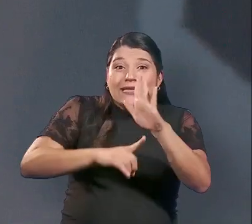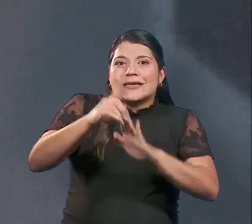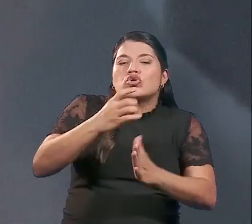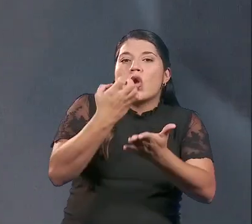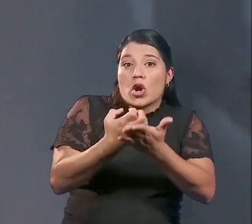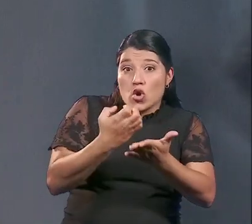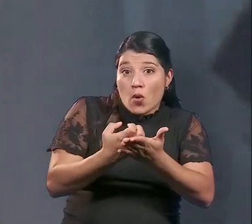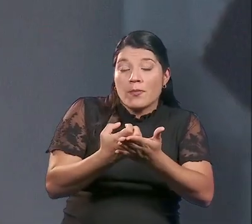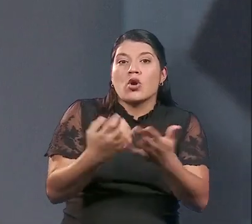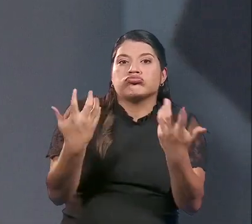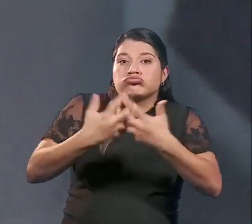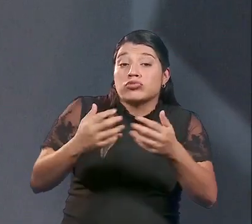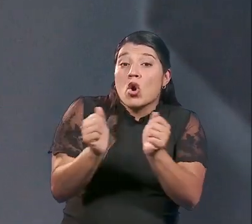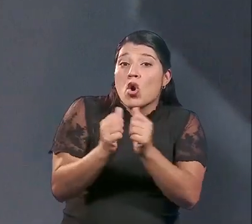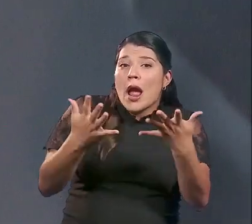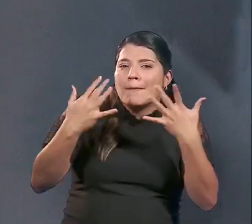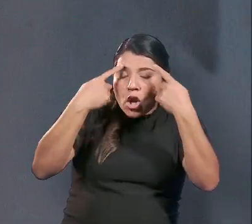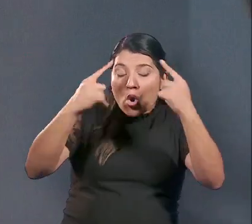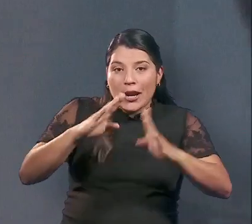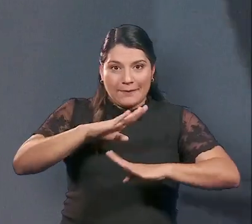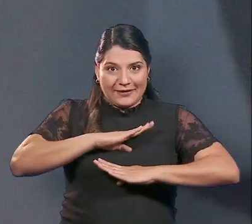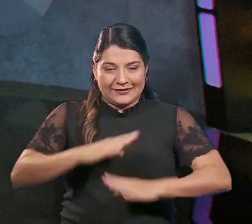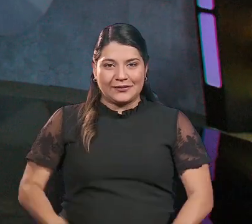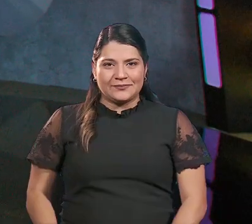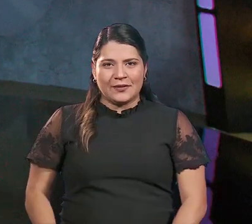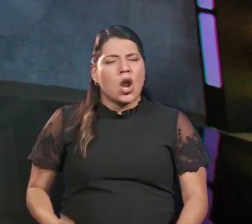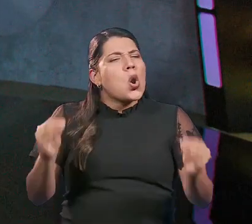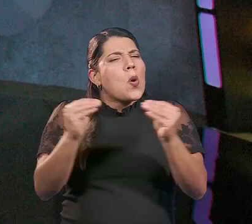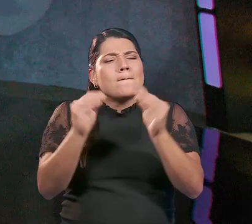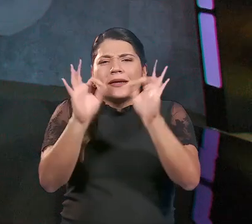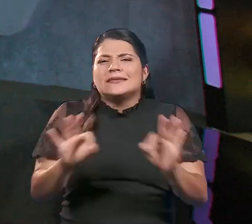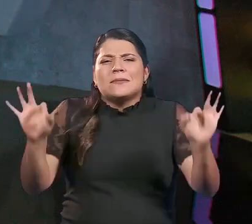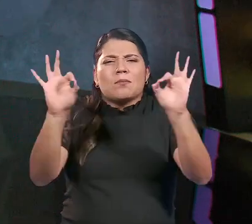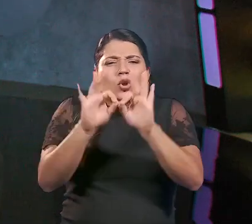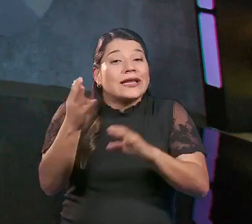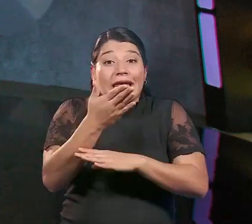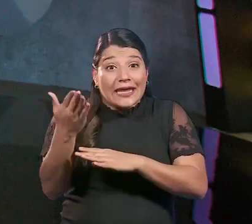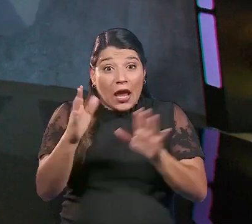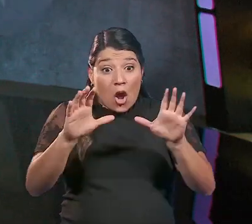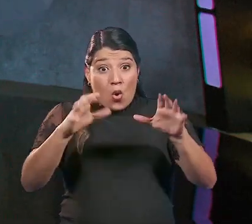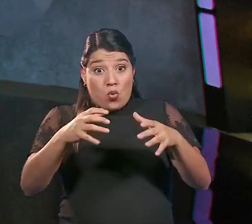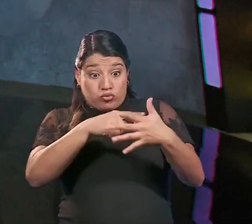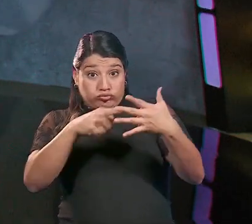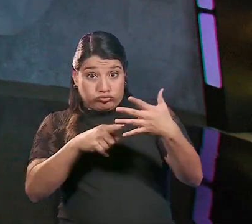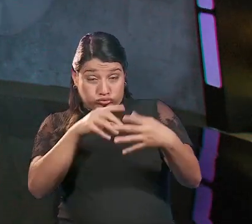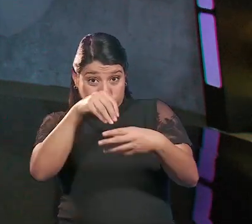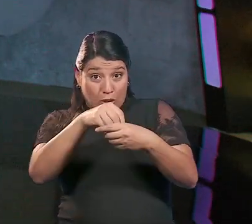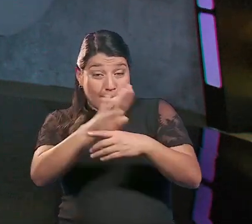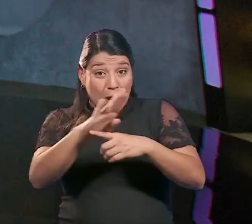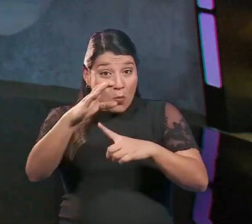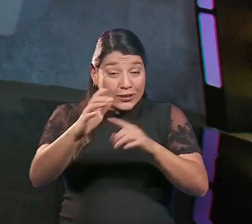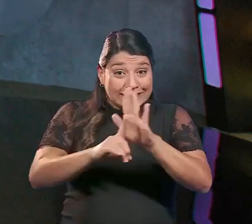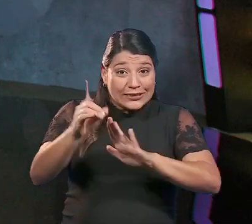desarrollo económico sostenible para construir bienestar. Lo más importante es que en el conglomerado financiero del Banco